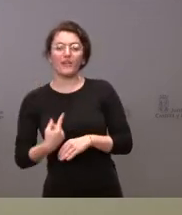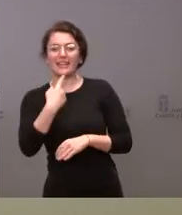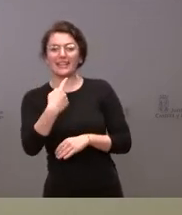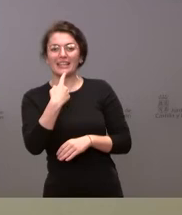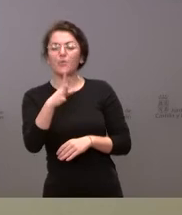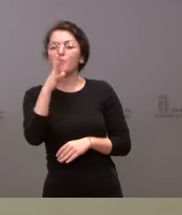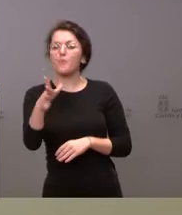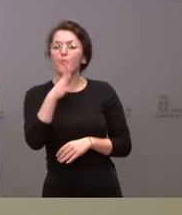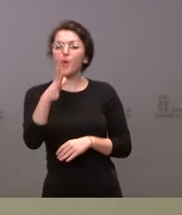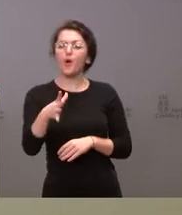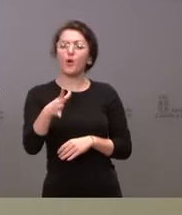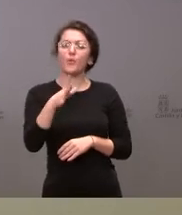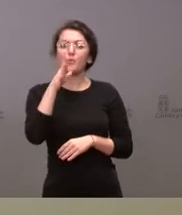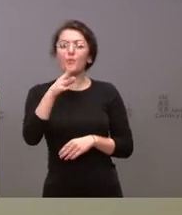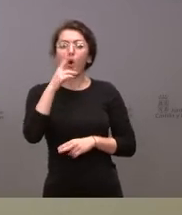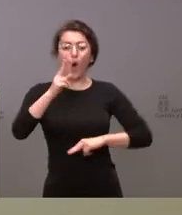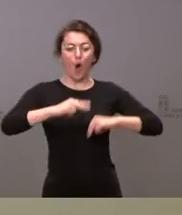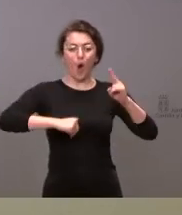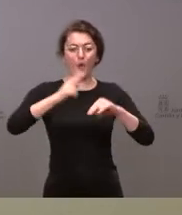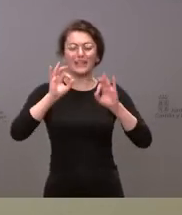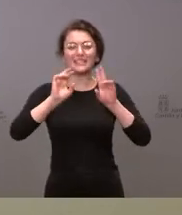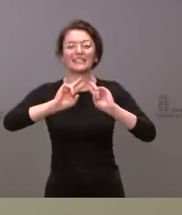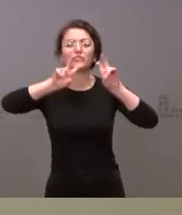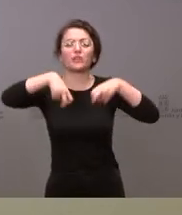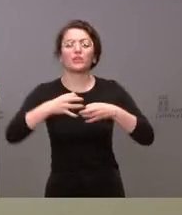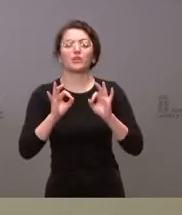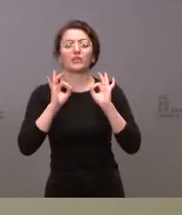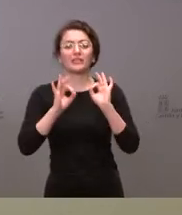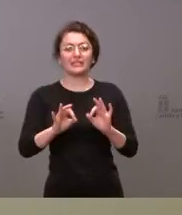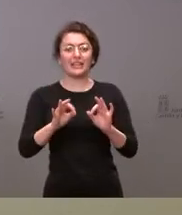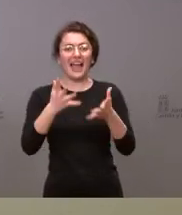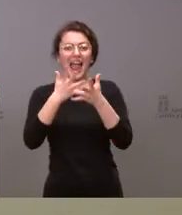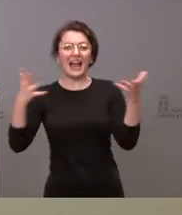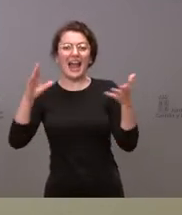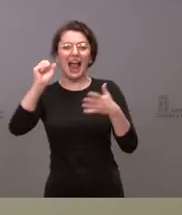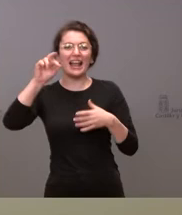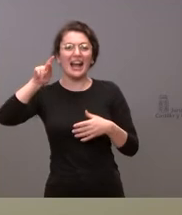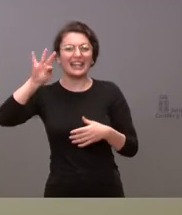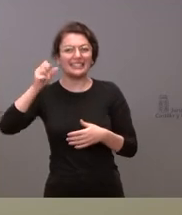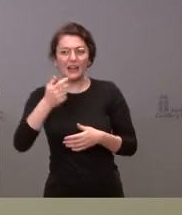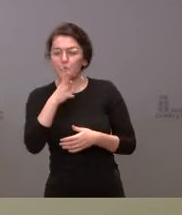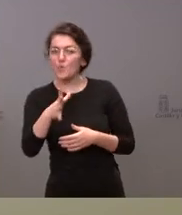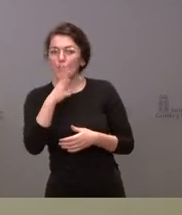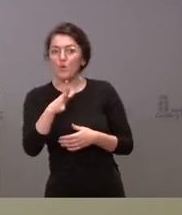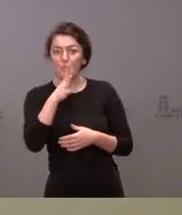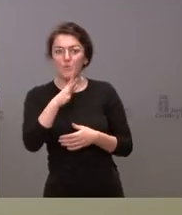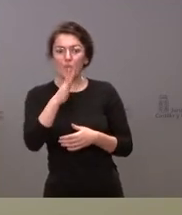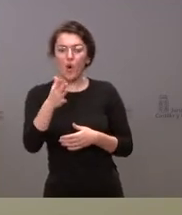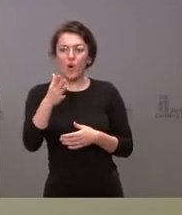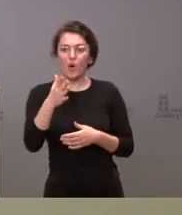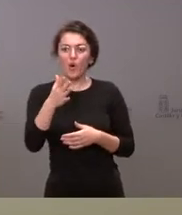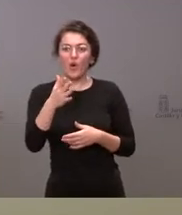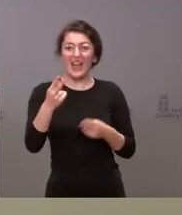retraso en el comienzo de las obras de restauración de la Gran Carta? ¿A qué se debe? ¿Por qué la delegación del Gobierno acusa a la Junta de